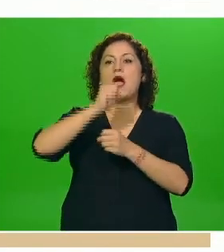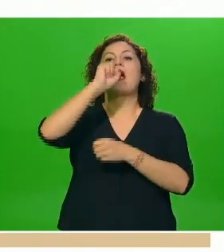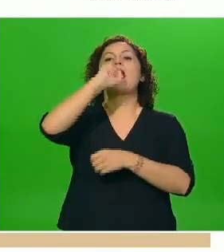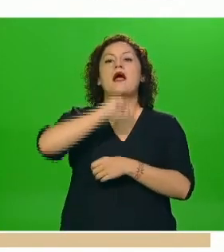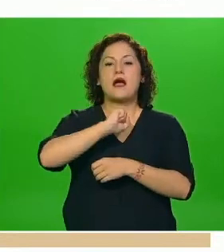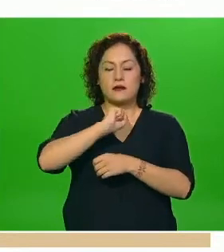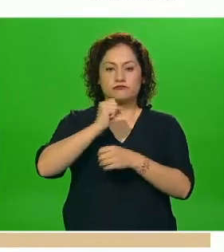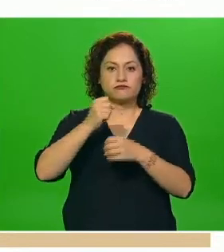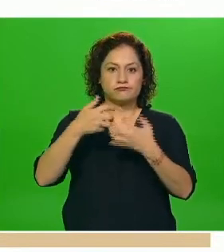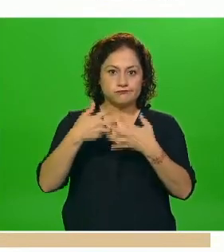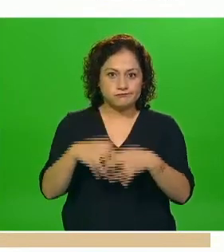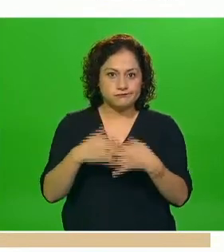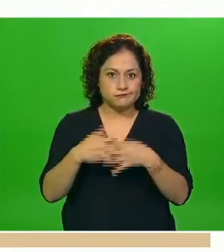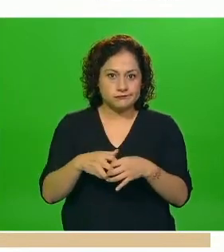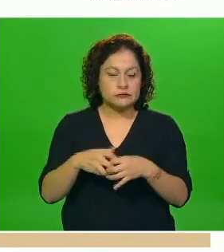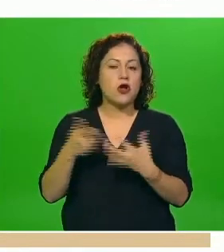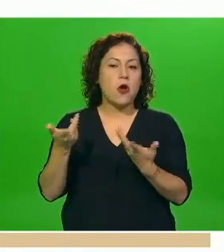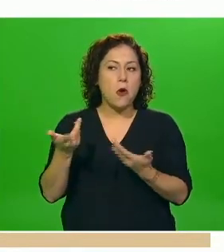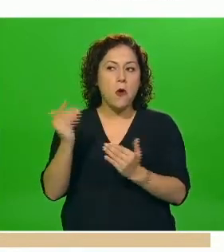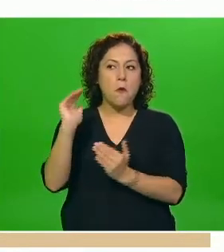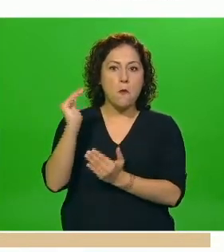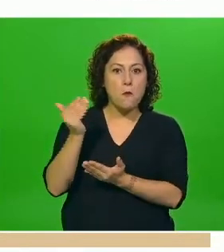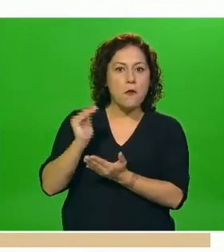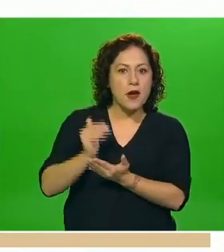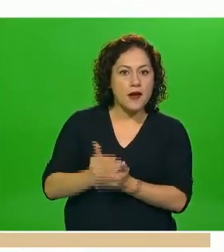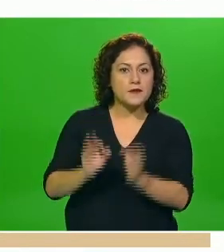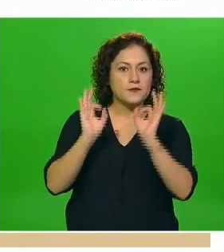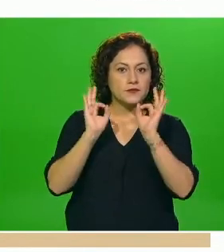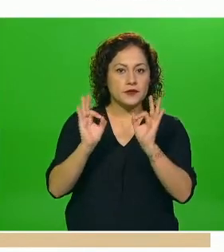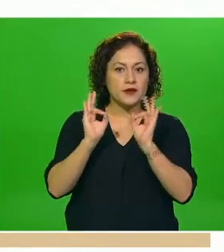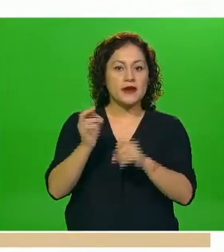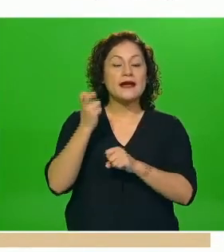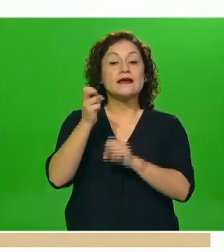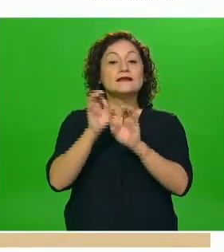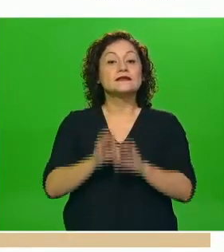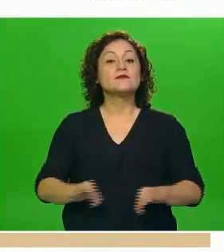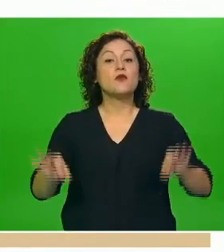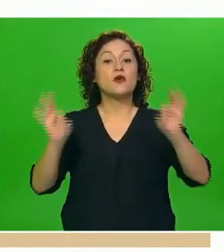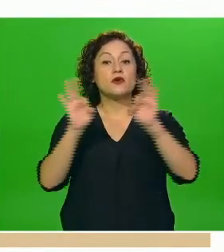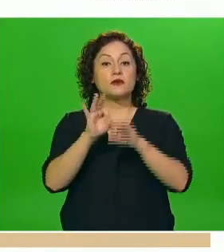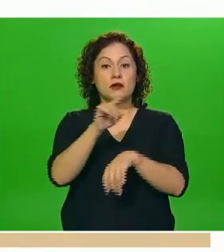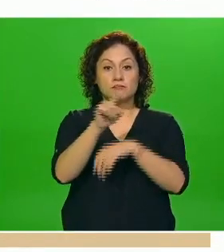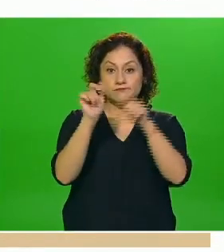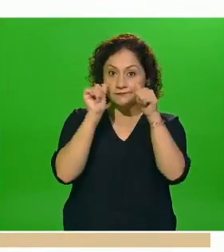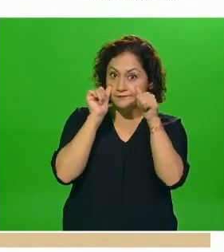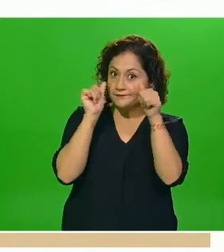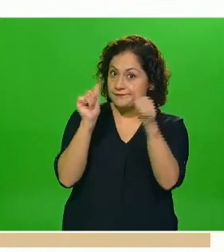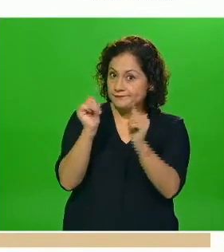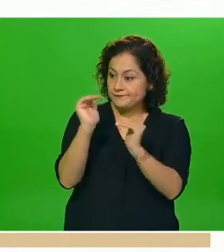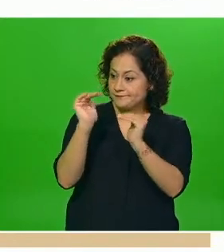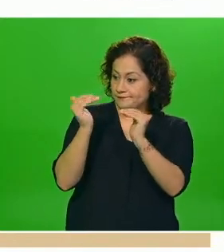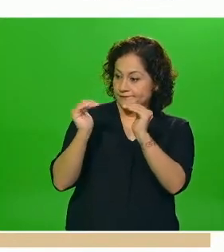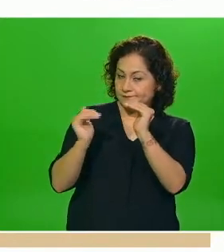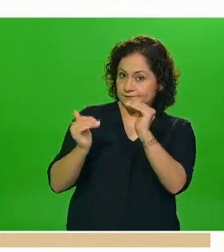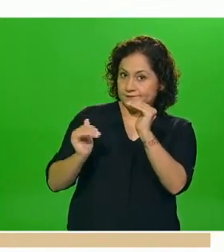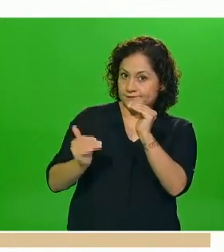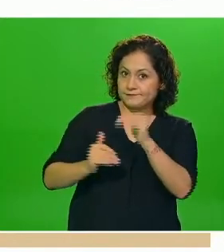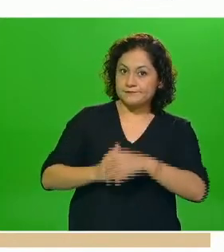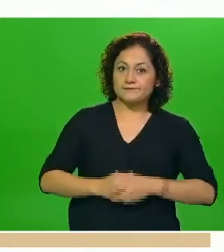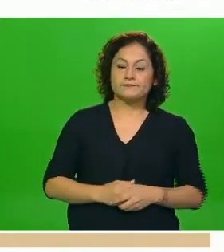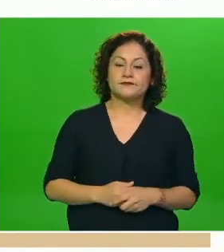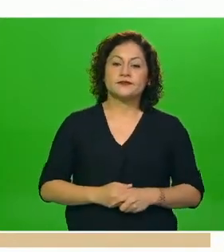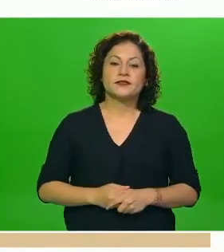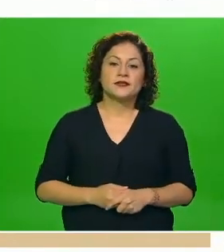asistida entonces es muy importante que nosotros identifiquemos estos elementos y que